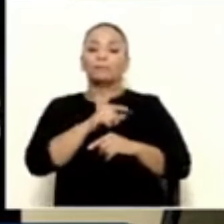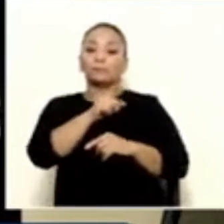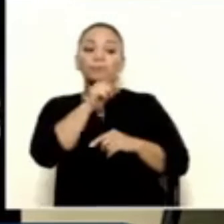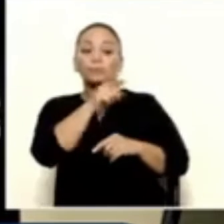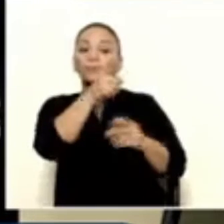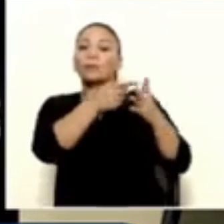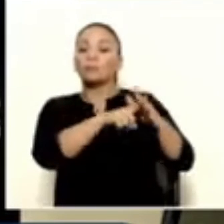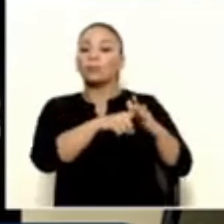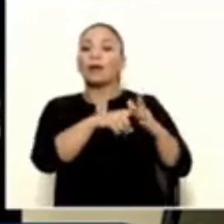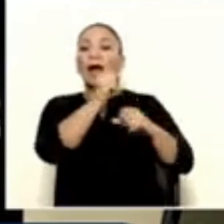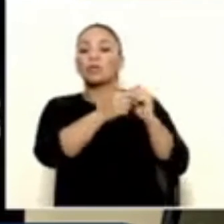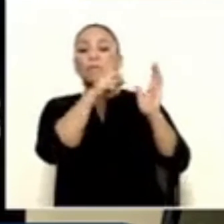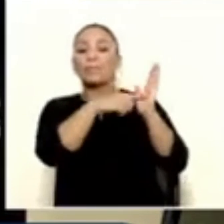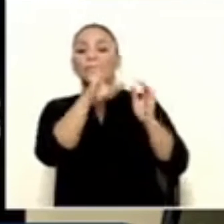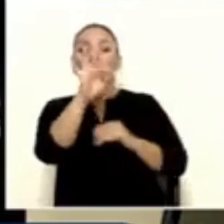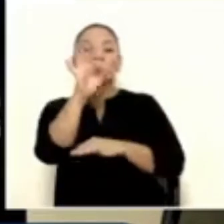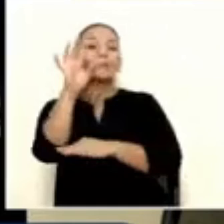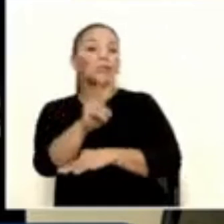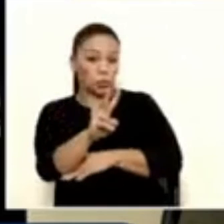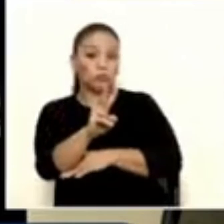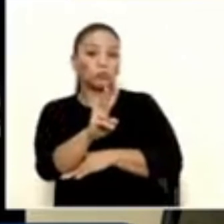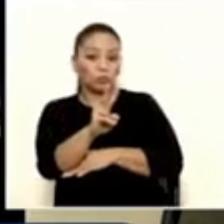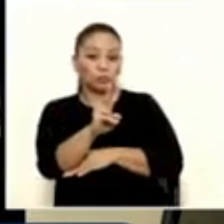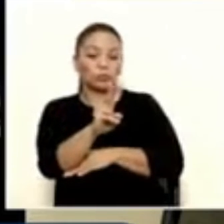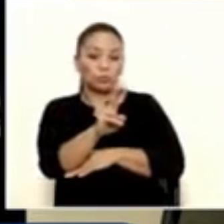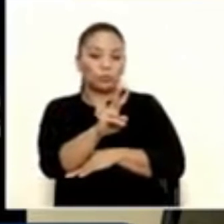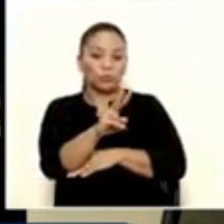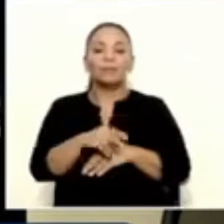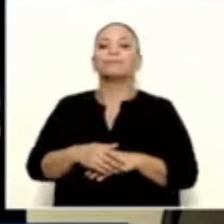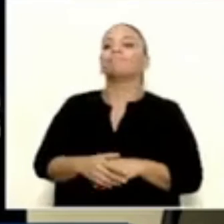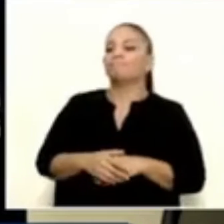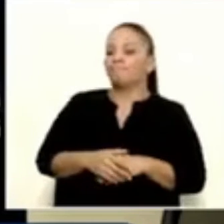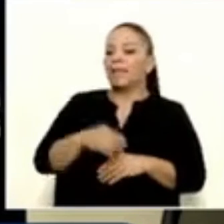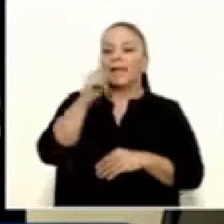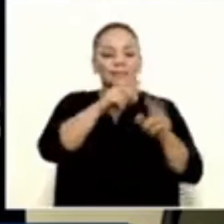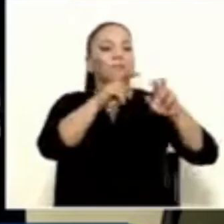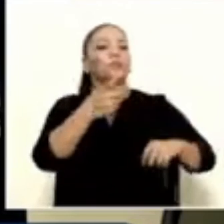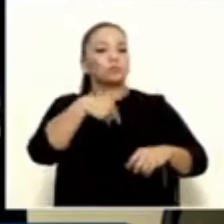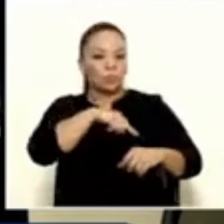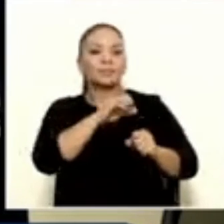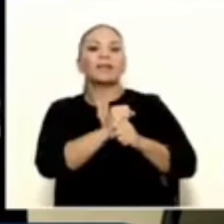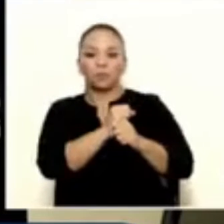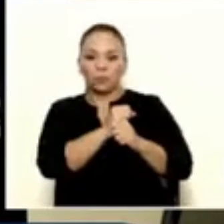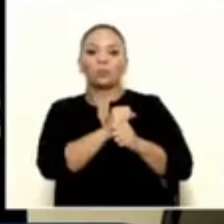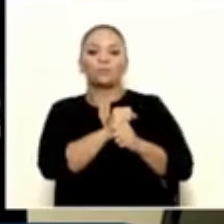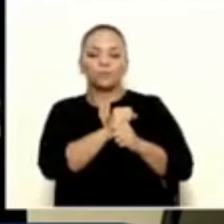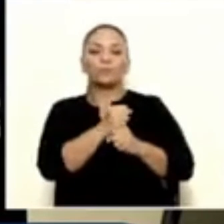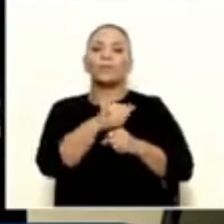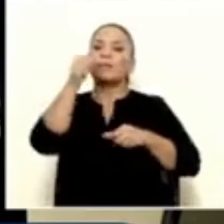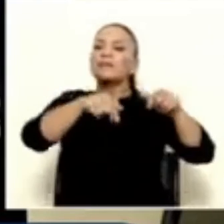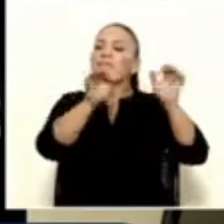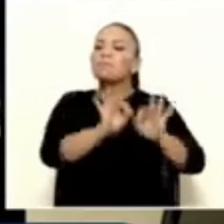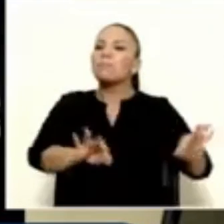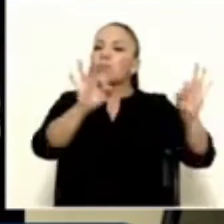desde el año 92. Entonces, esa es la revisión que nosotros estamos haciendo y como le digo aquí, lo más